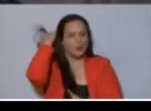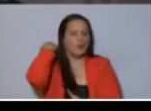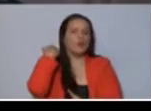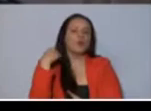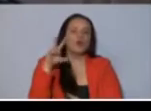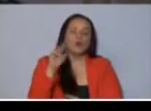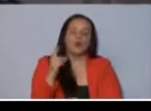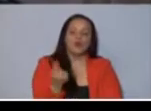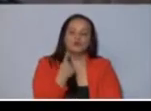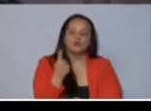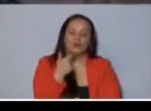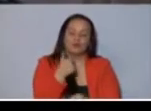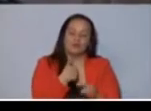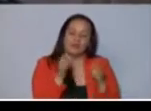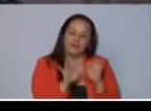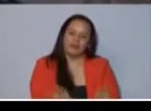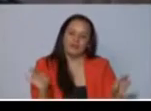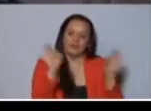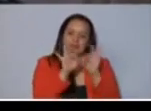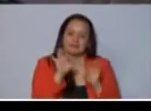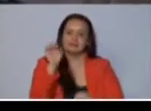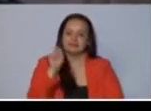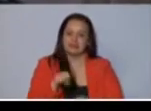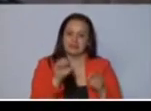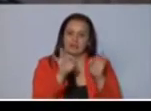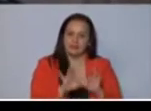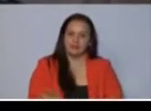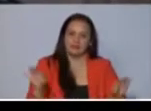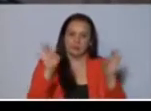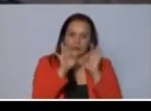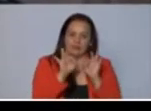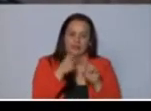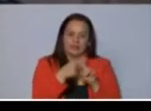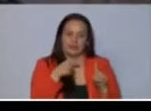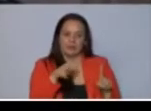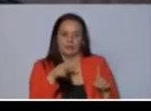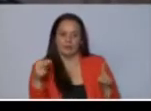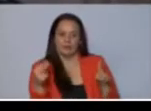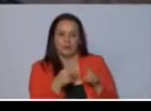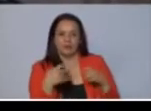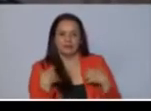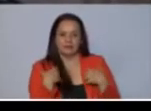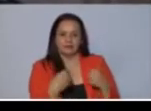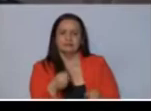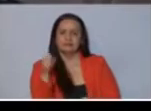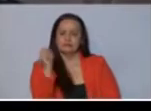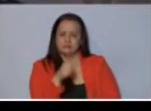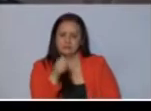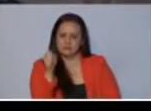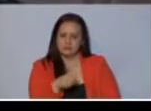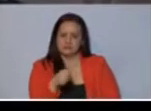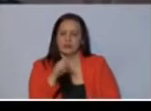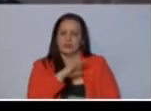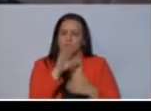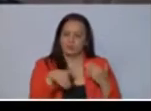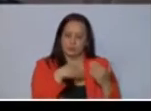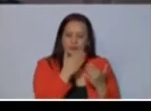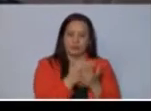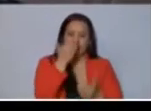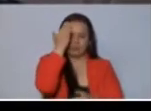tiene relevancia, por supuesto que la tiene desde el punto de vista sanitario y que hemos reconocido todos